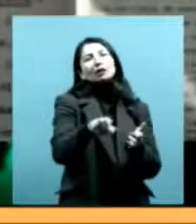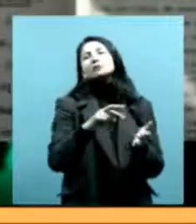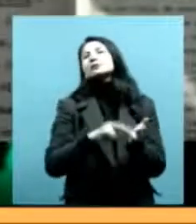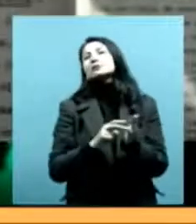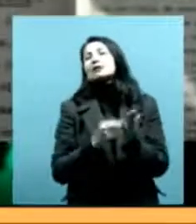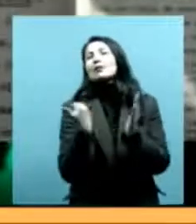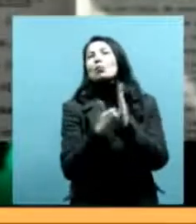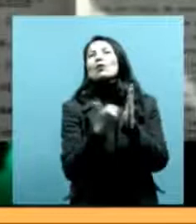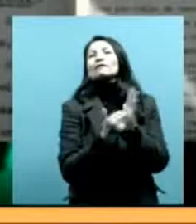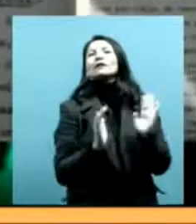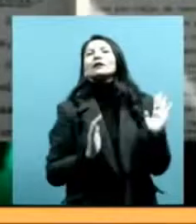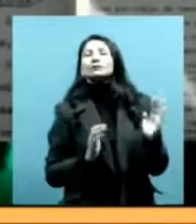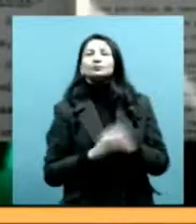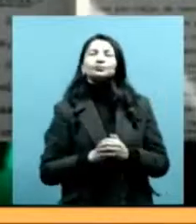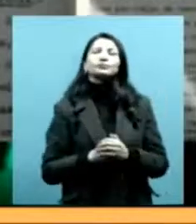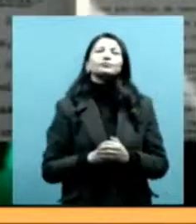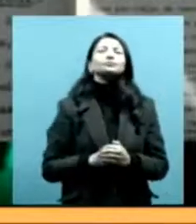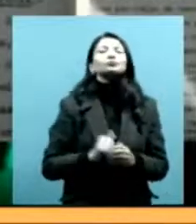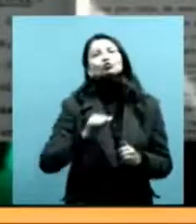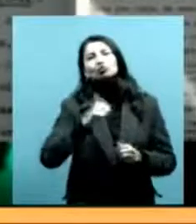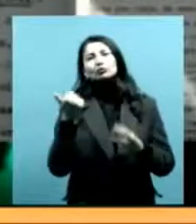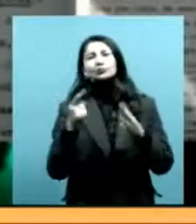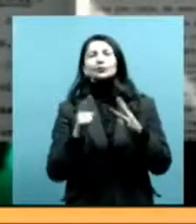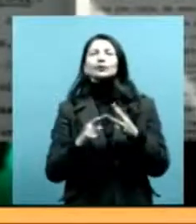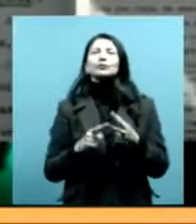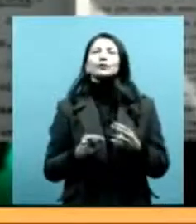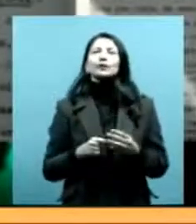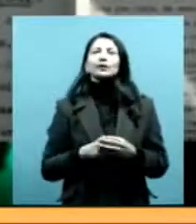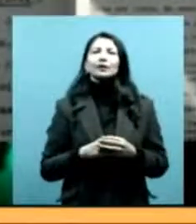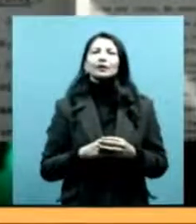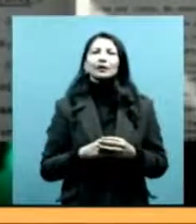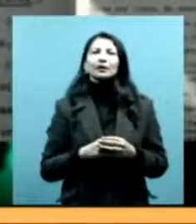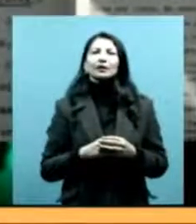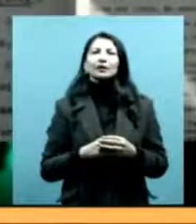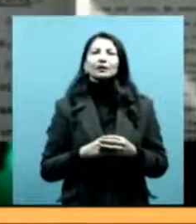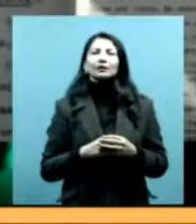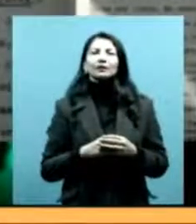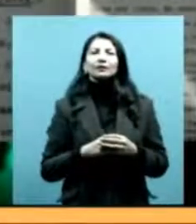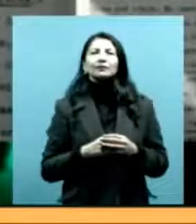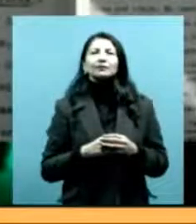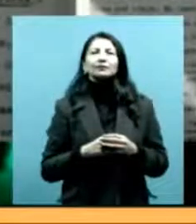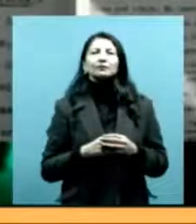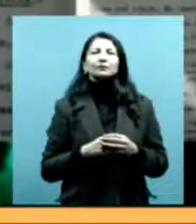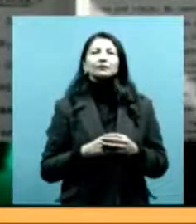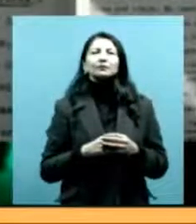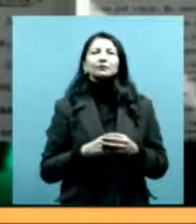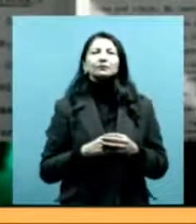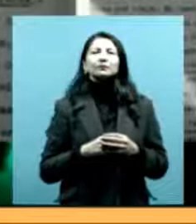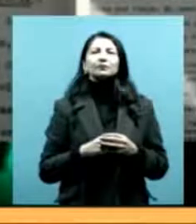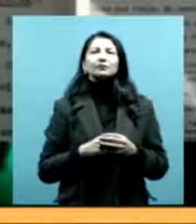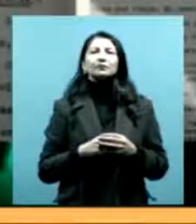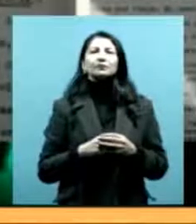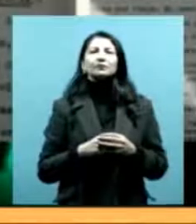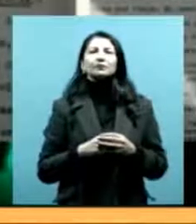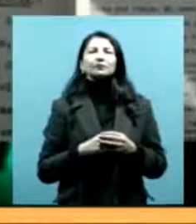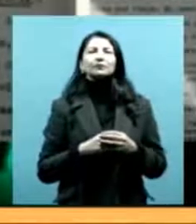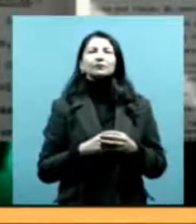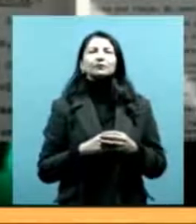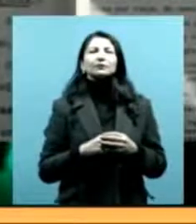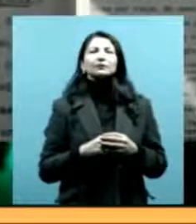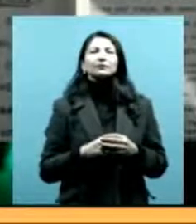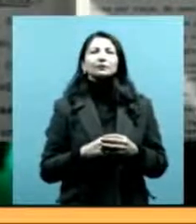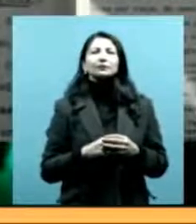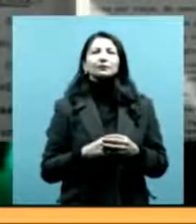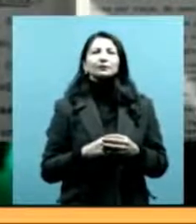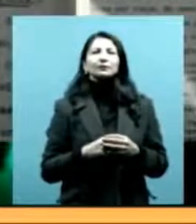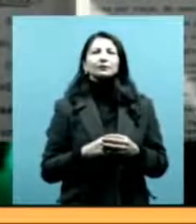Y el tercer método era poner en valor los relatos de la memoria. Acá tenemos, por ejemplo, determinados